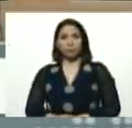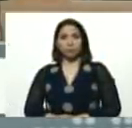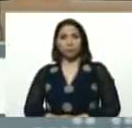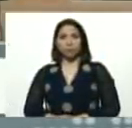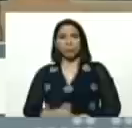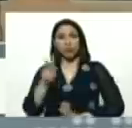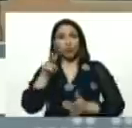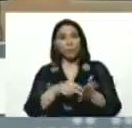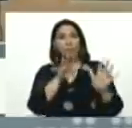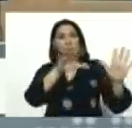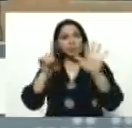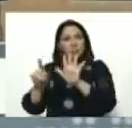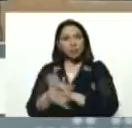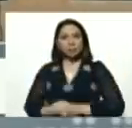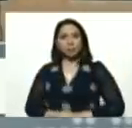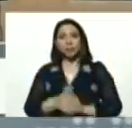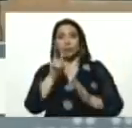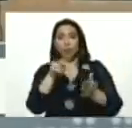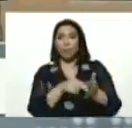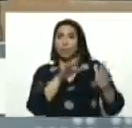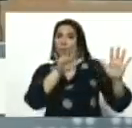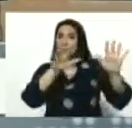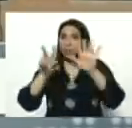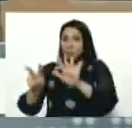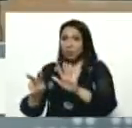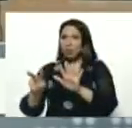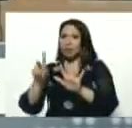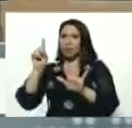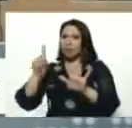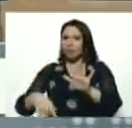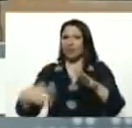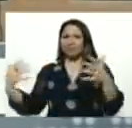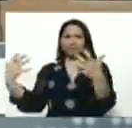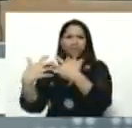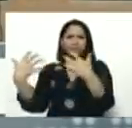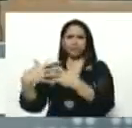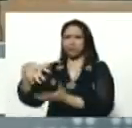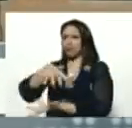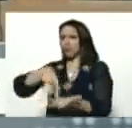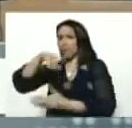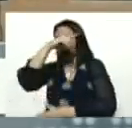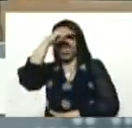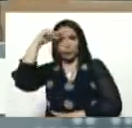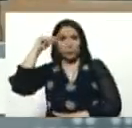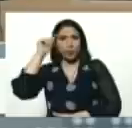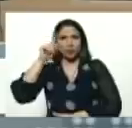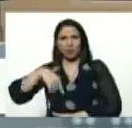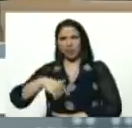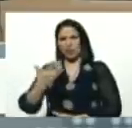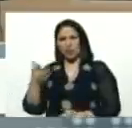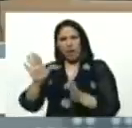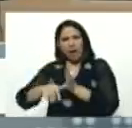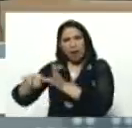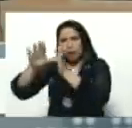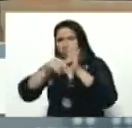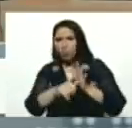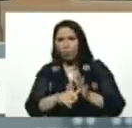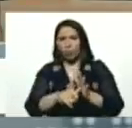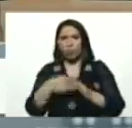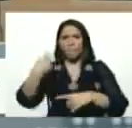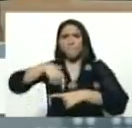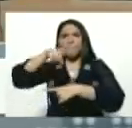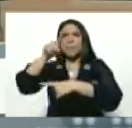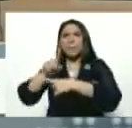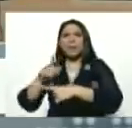dos mil dieciséis, dos mil diecisiete, las guarimbas, Julio Borges, bandido, del partido primero